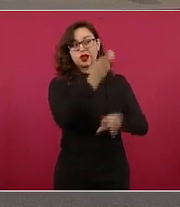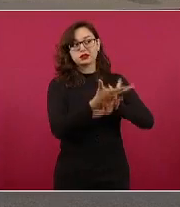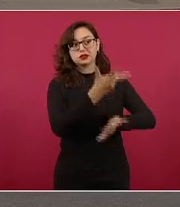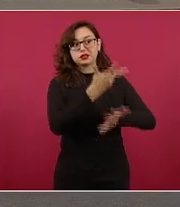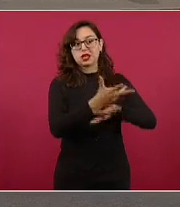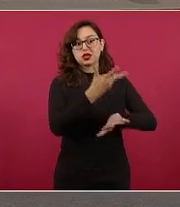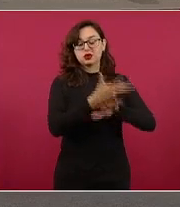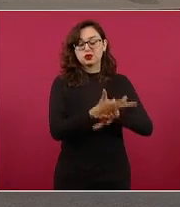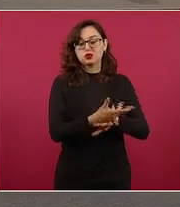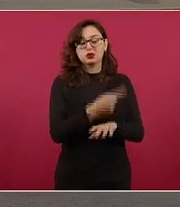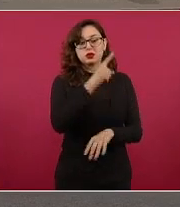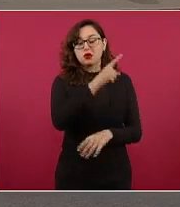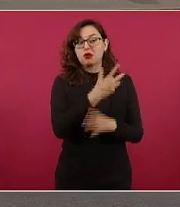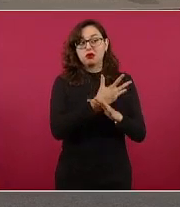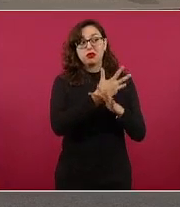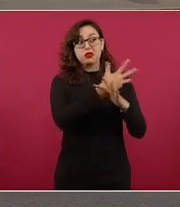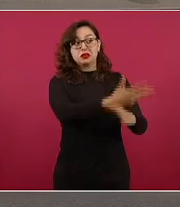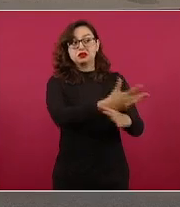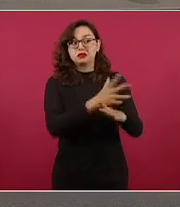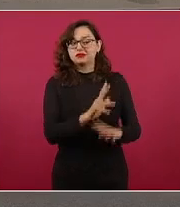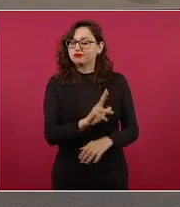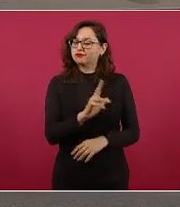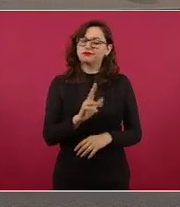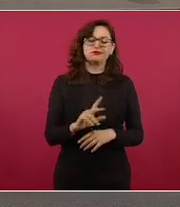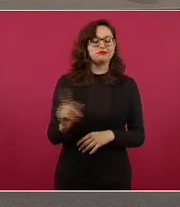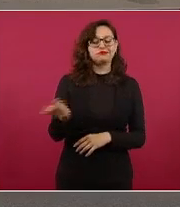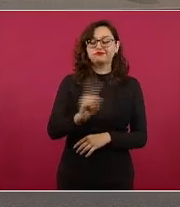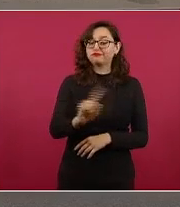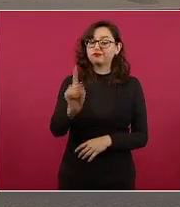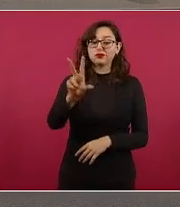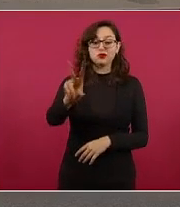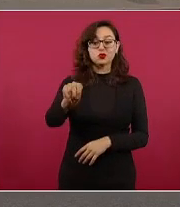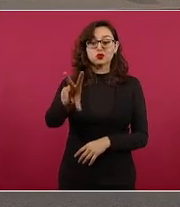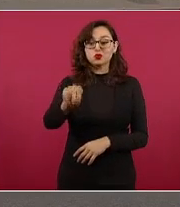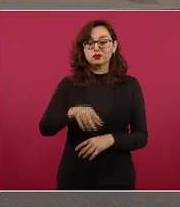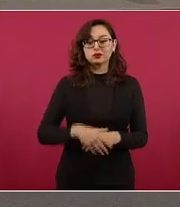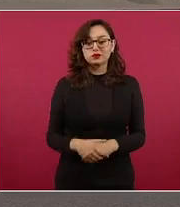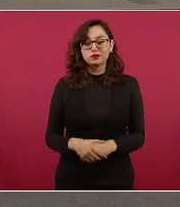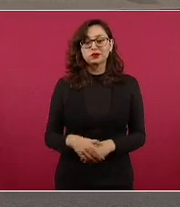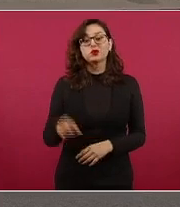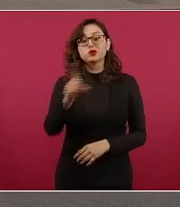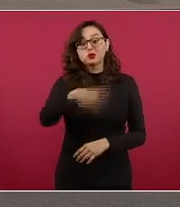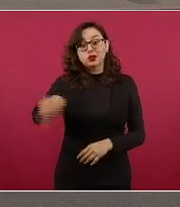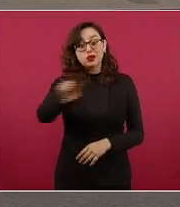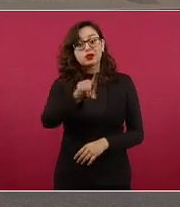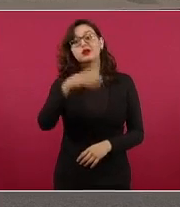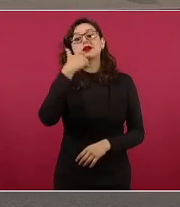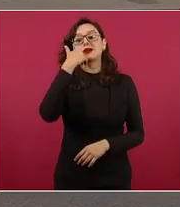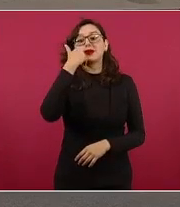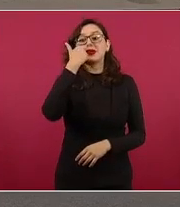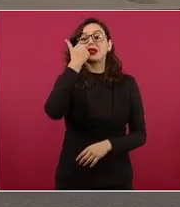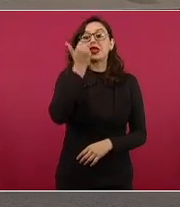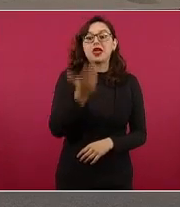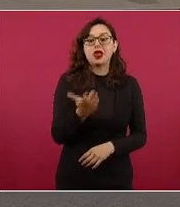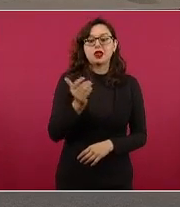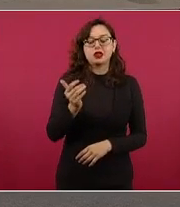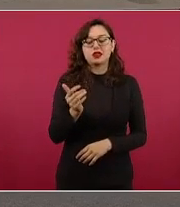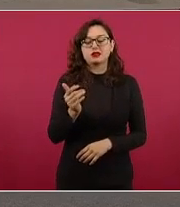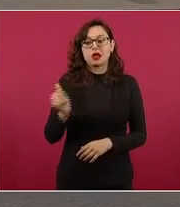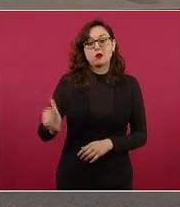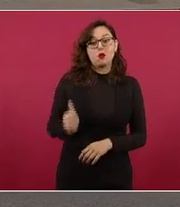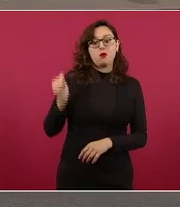el señor Blinken o sea están queriendo usar esto en contra de nosotros